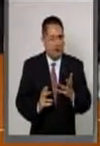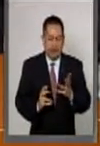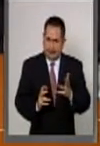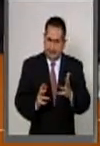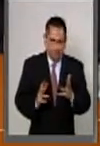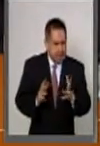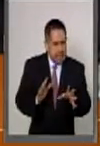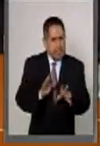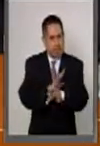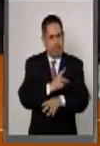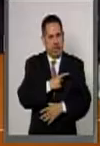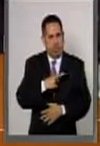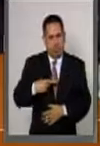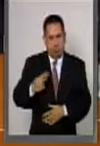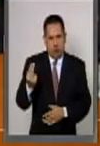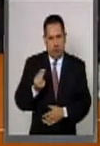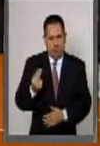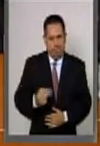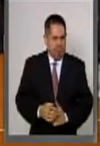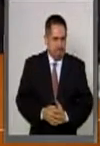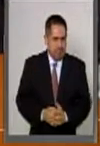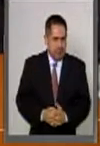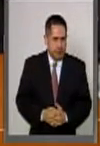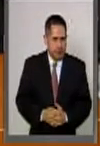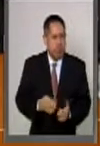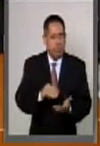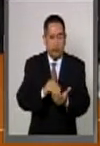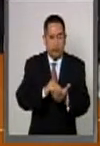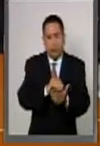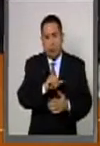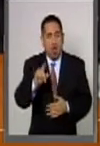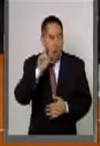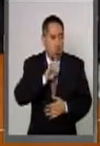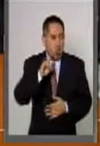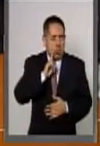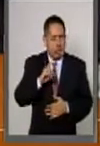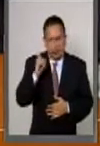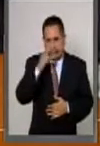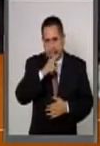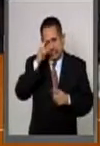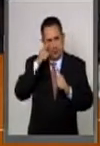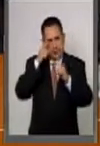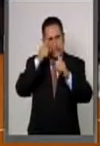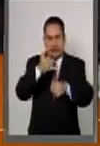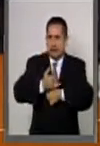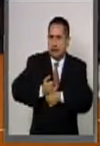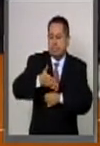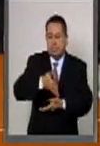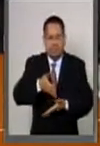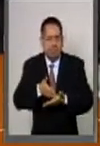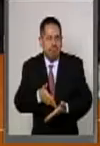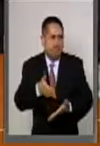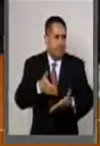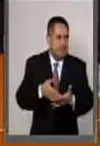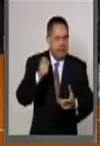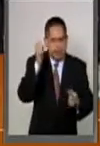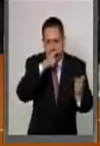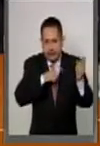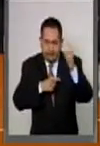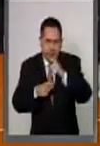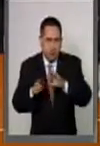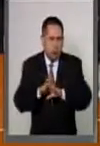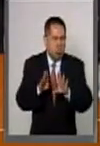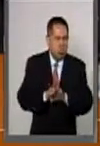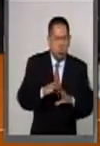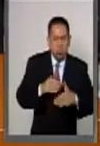cambiarlo. Seguimos siendo mujeres con retos y caminos llenos de obstáculos todavía muy grandes por